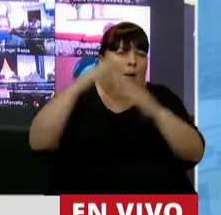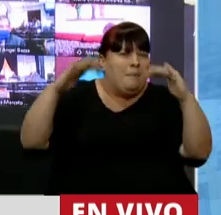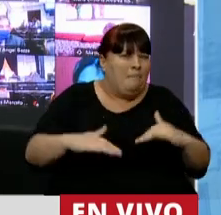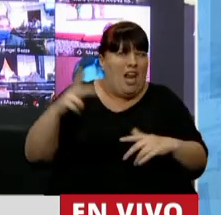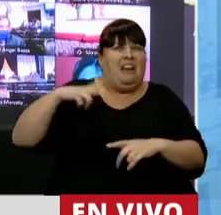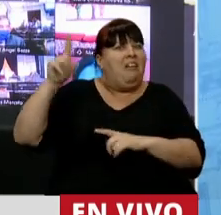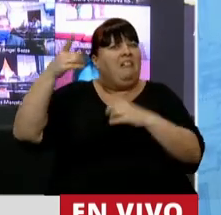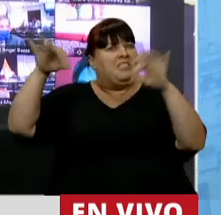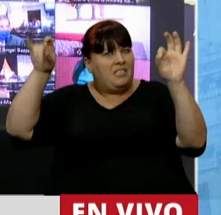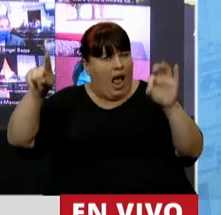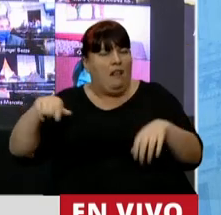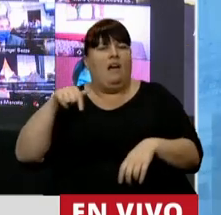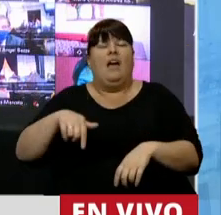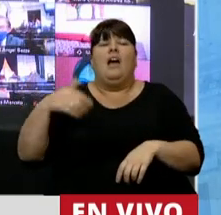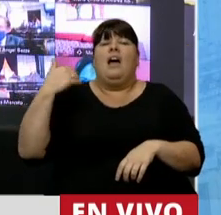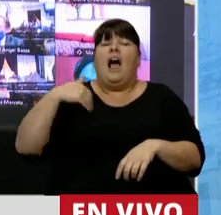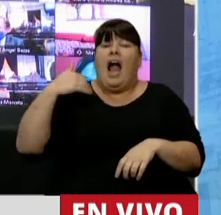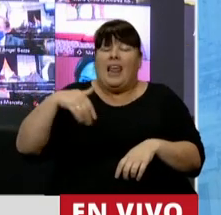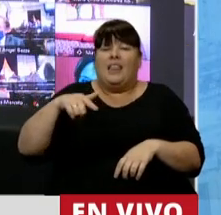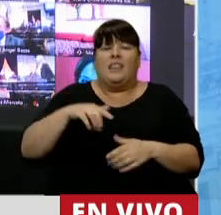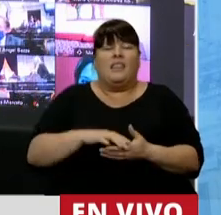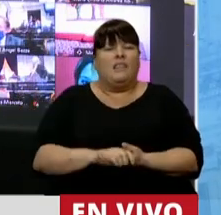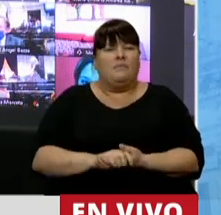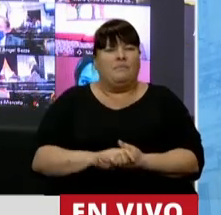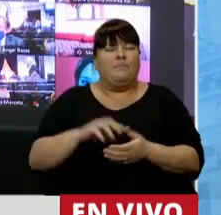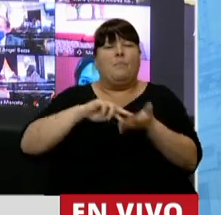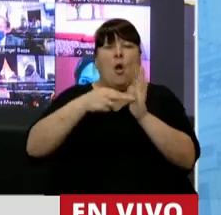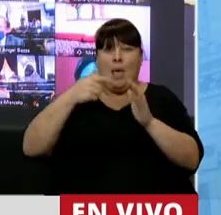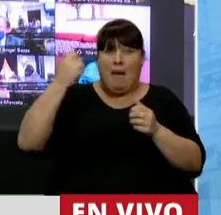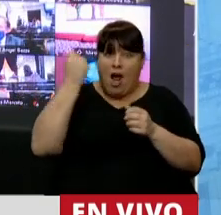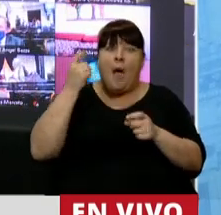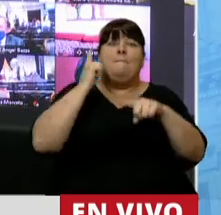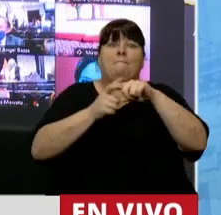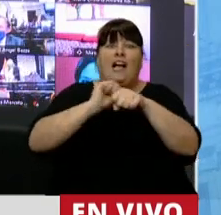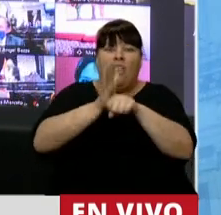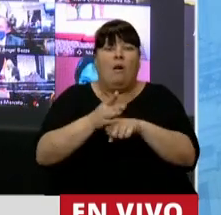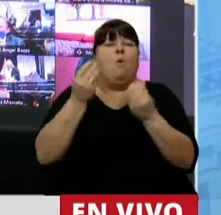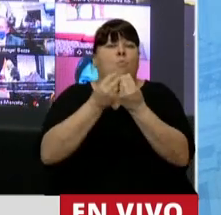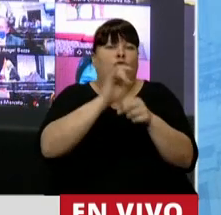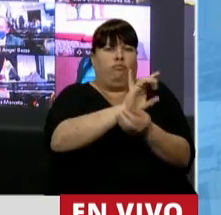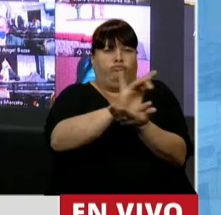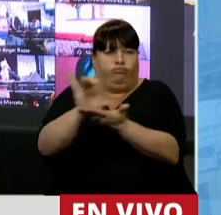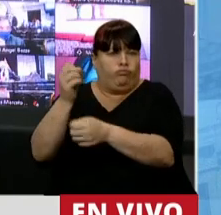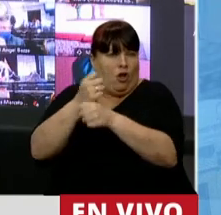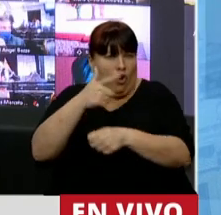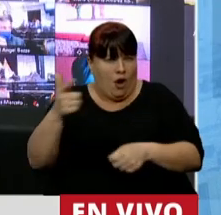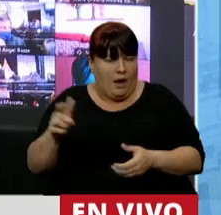Argentina sabemos que producto también de la pandemia y de la crisis económica se perdieron muchos puestos de trabajo.